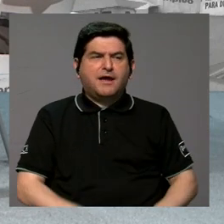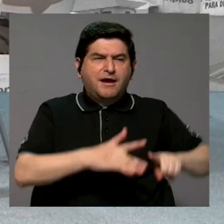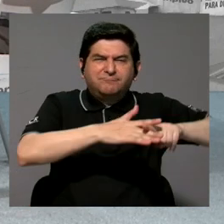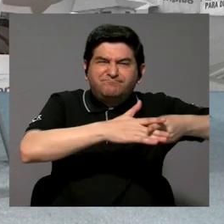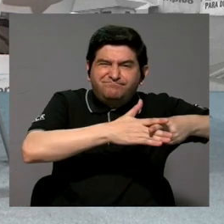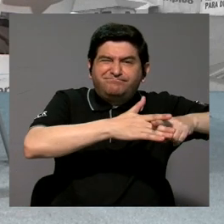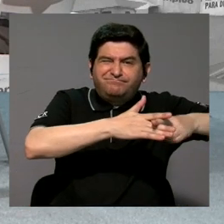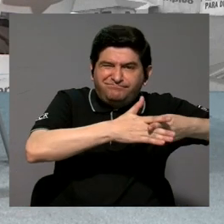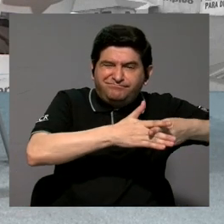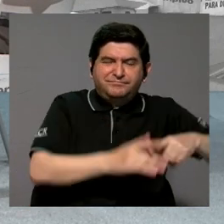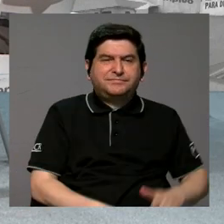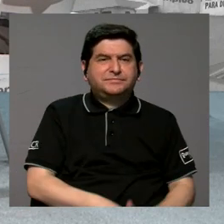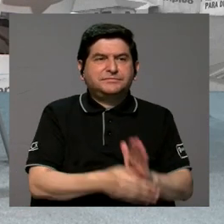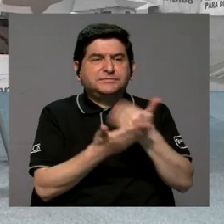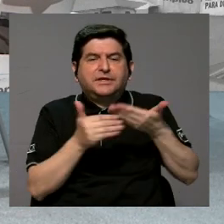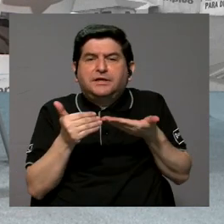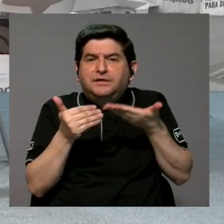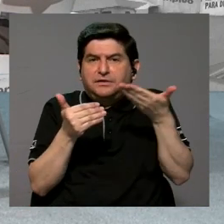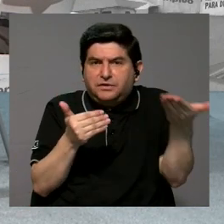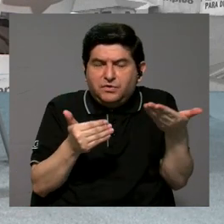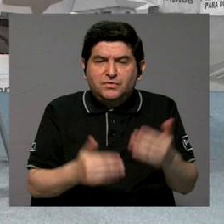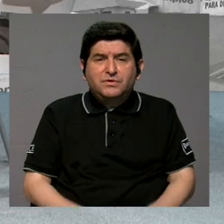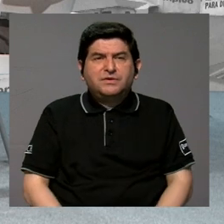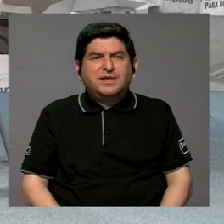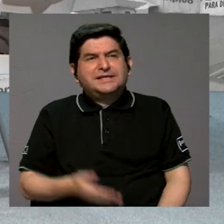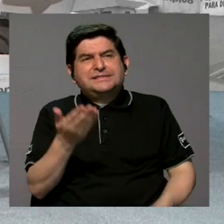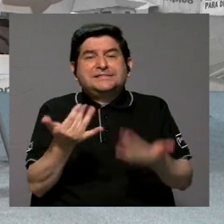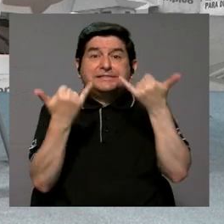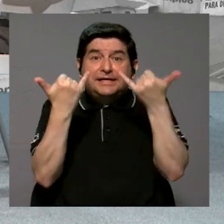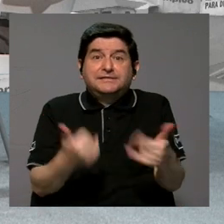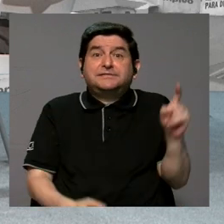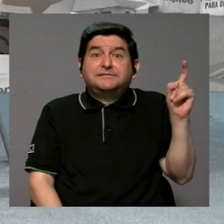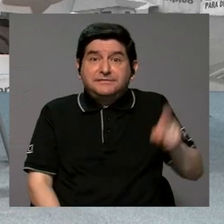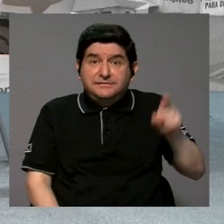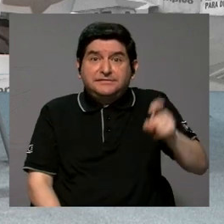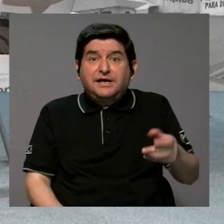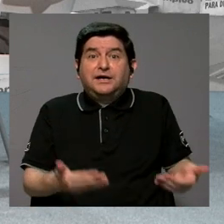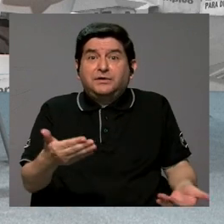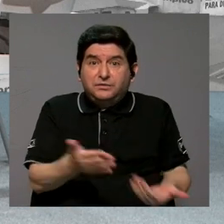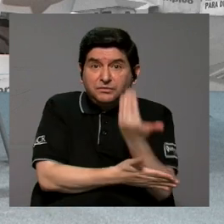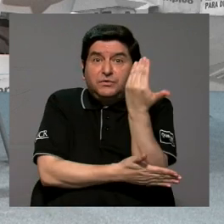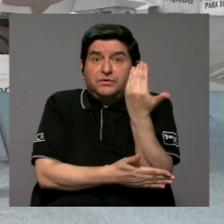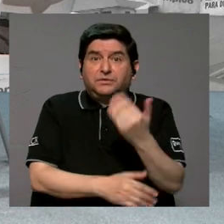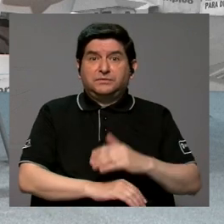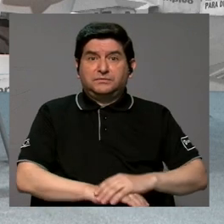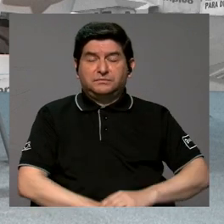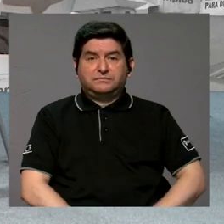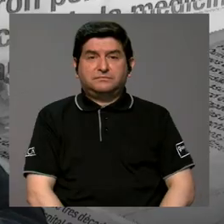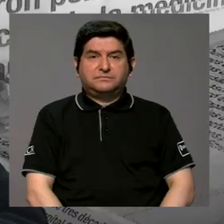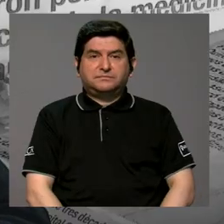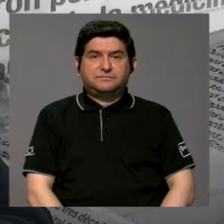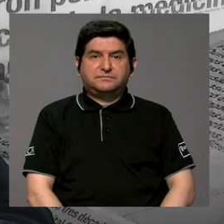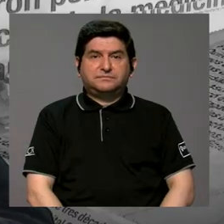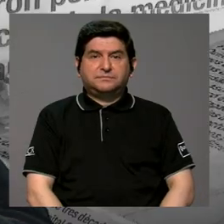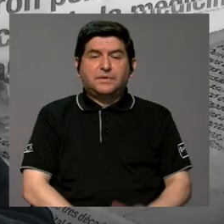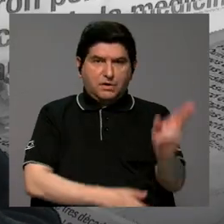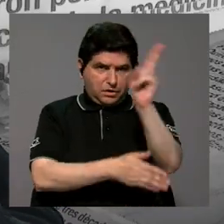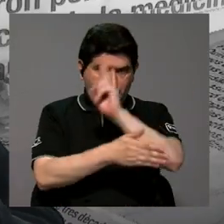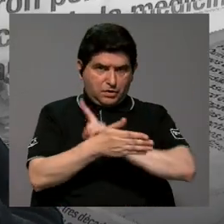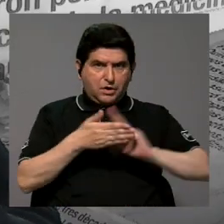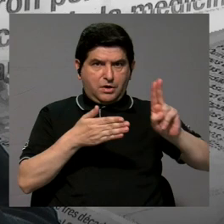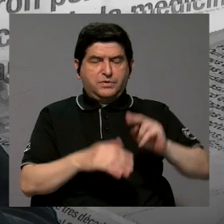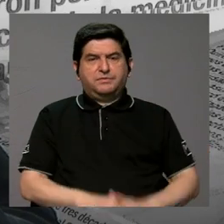enmiendas digamos de ciertos aspectos que ya tal vez son necesarios de modernizar de innovar la